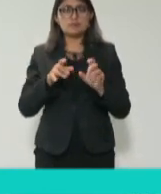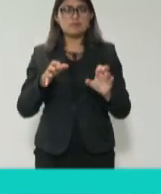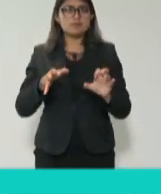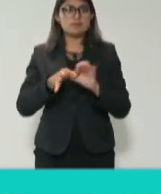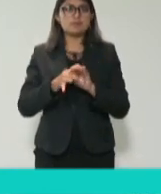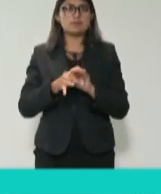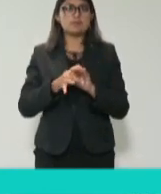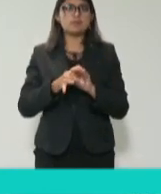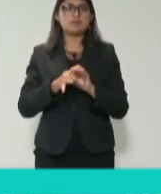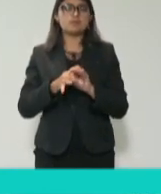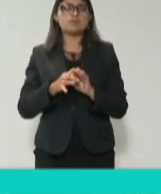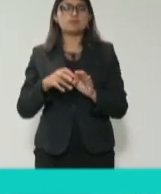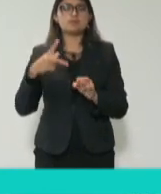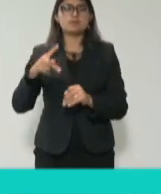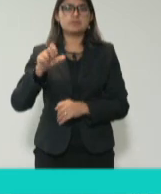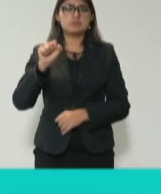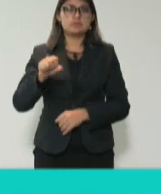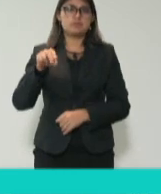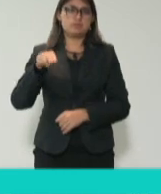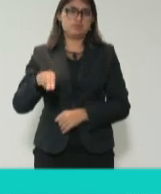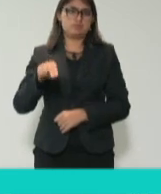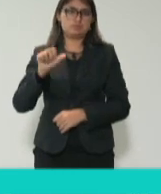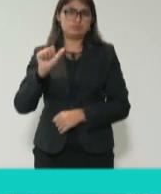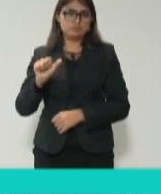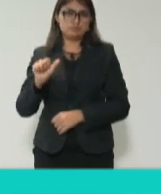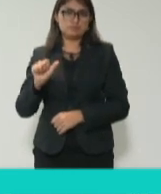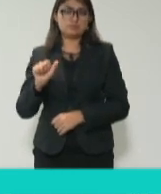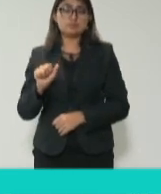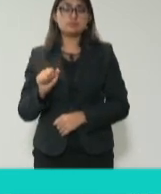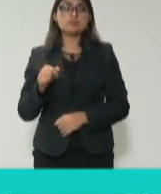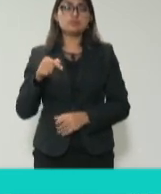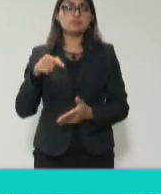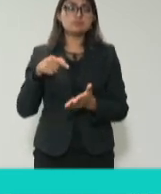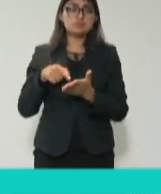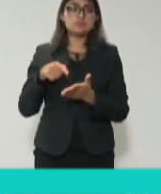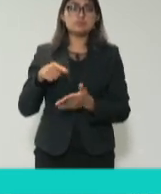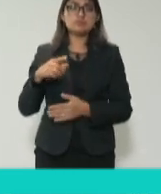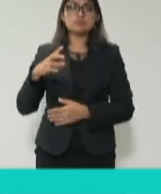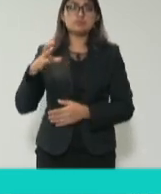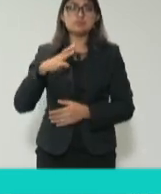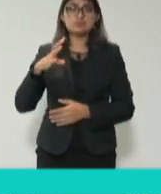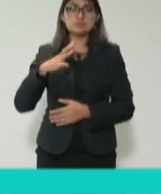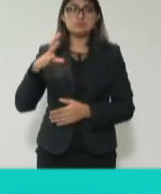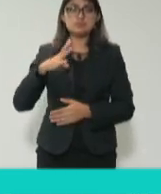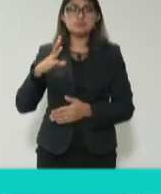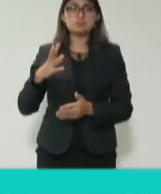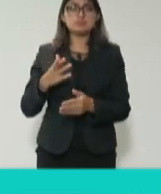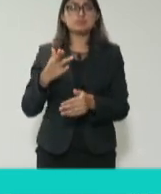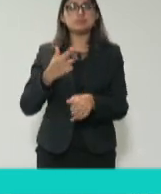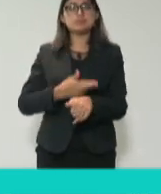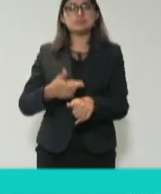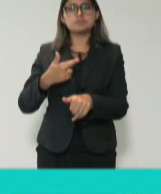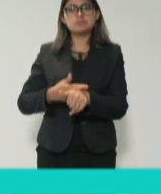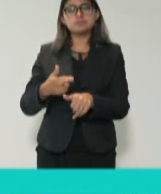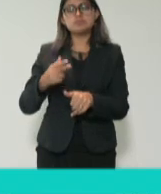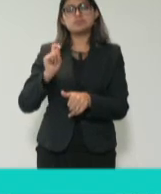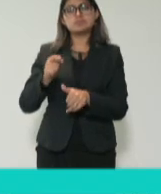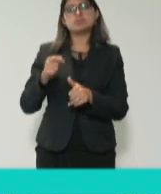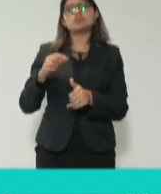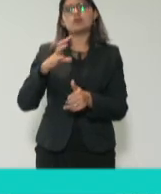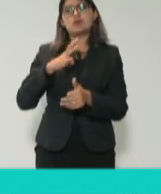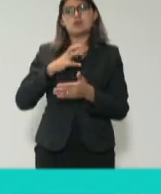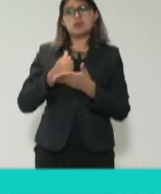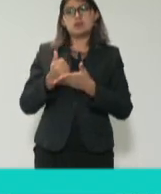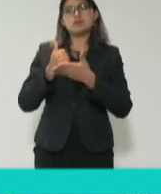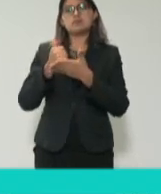el Sistema Nacional Anticorrupción, pues de alguna manera son mecanismos que van coayugando, que